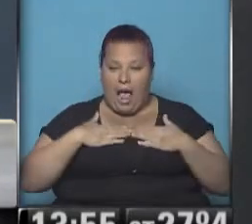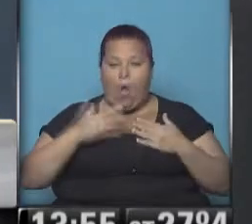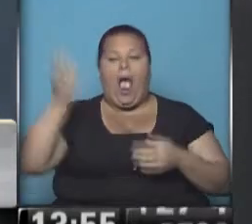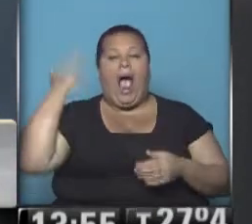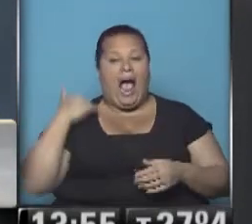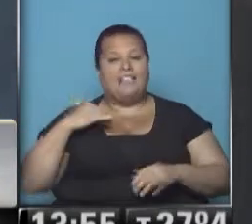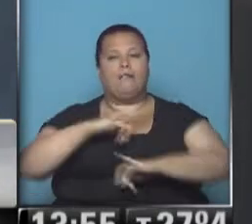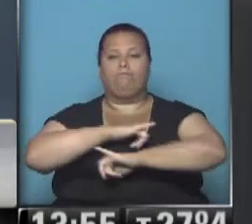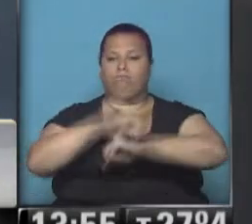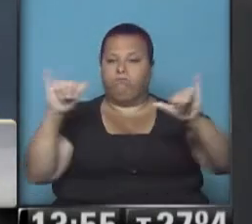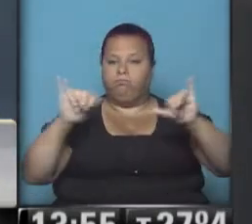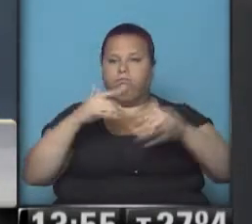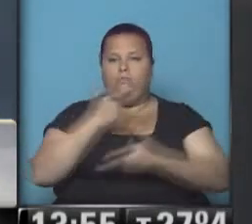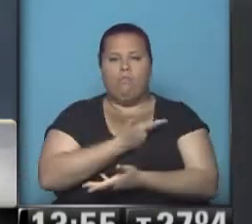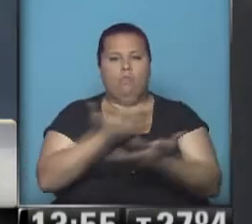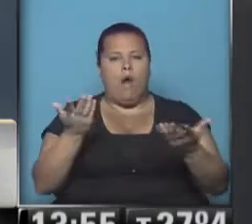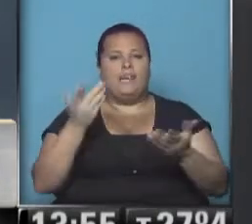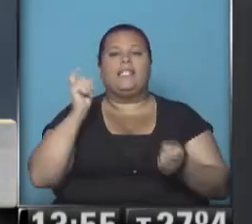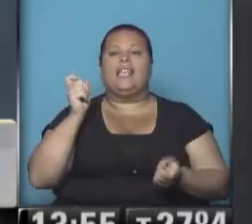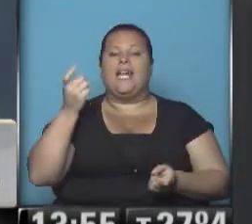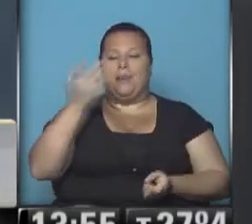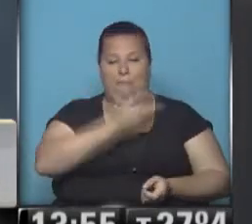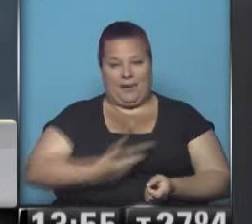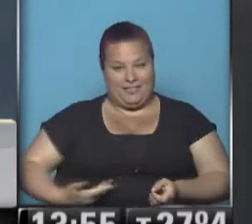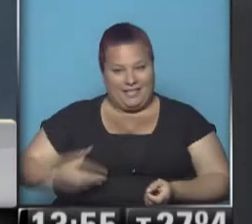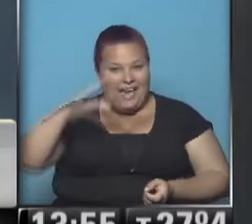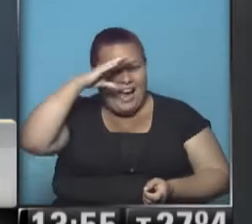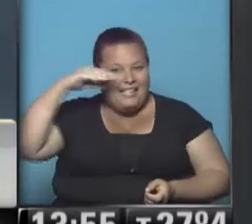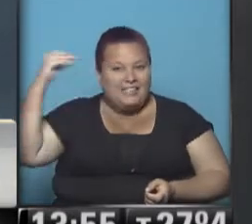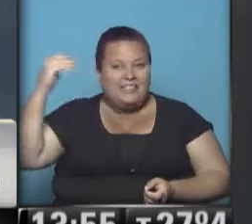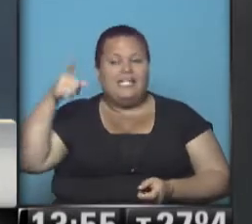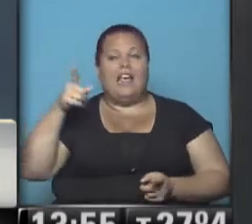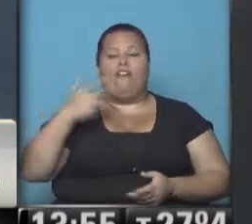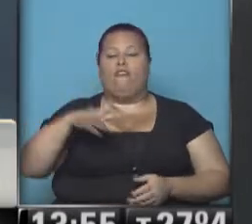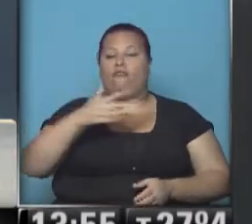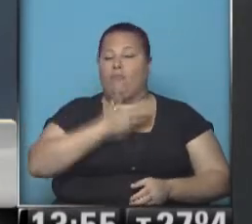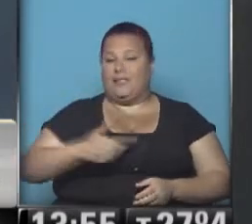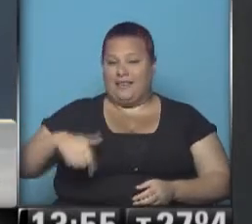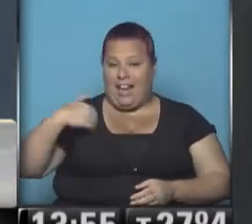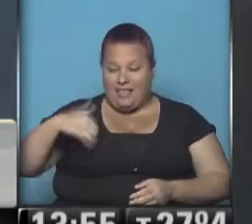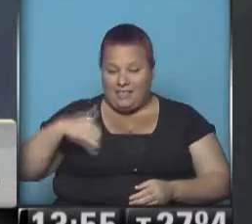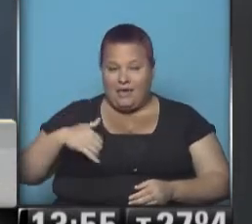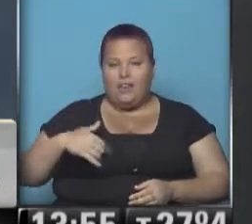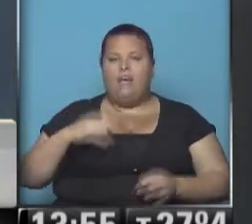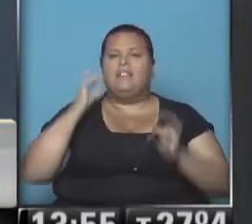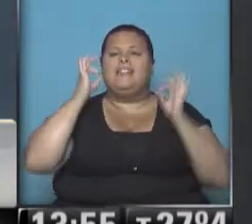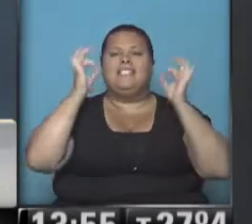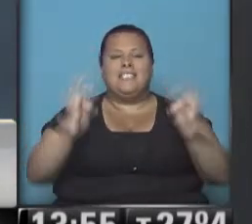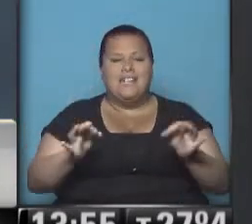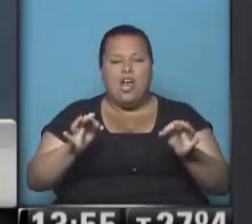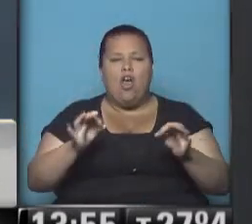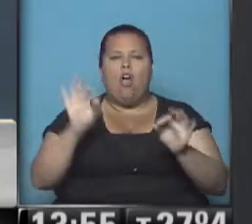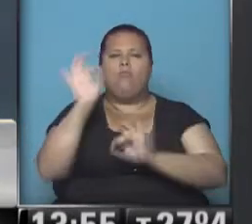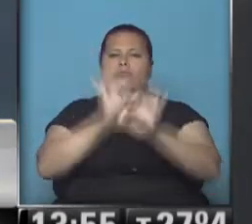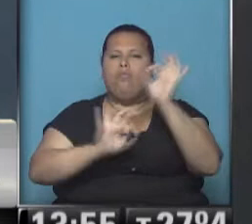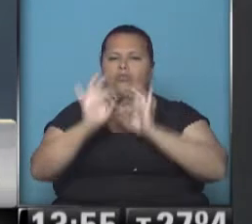que ayer fue divulgada públicamente por la doctora Cristina Fernández de Kirchner como Presidenta de la República, alcanzó una